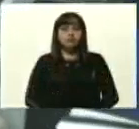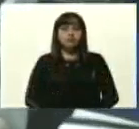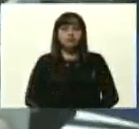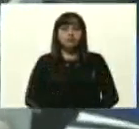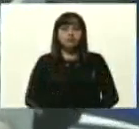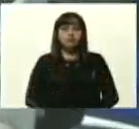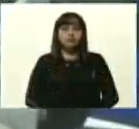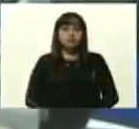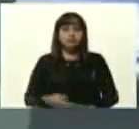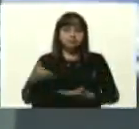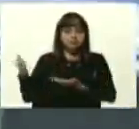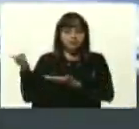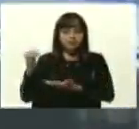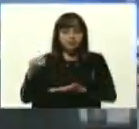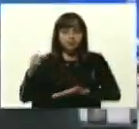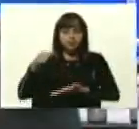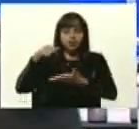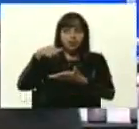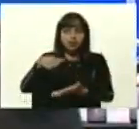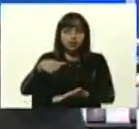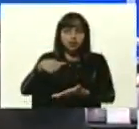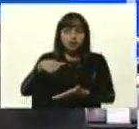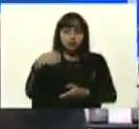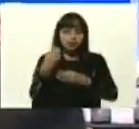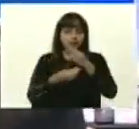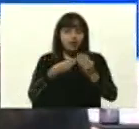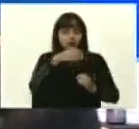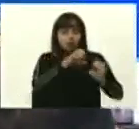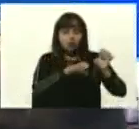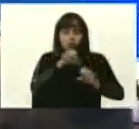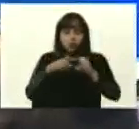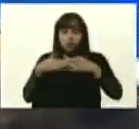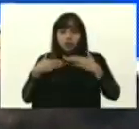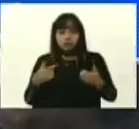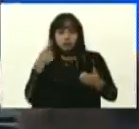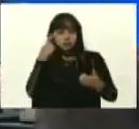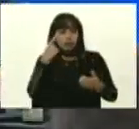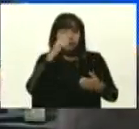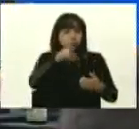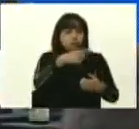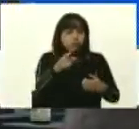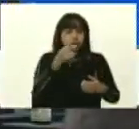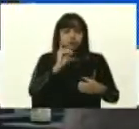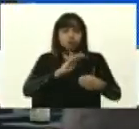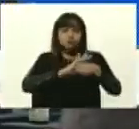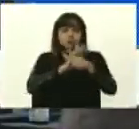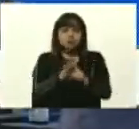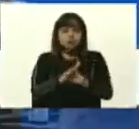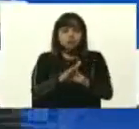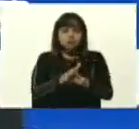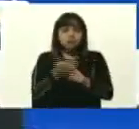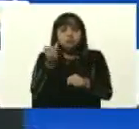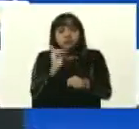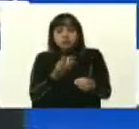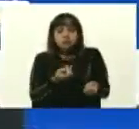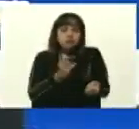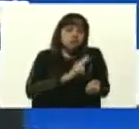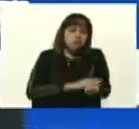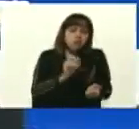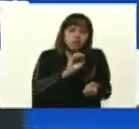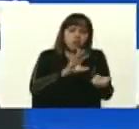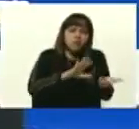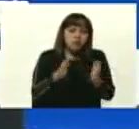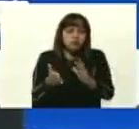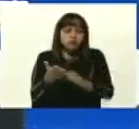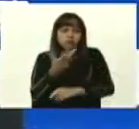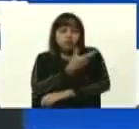tenemos los kits para las pruebas, para ver si usted tiene COVID, qué grave lo tiene, y si